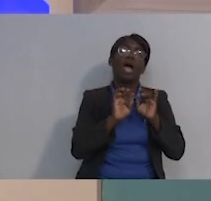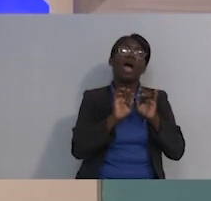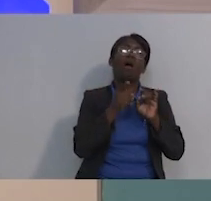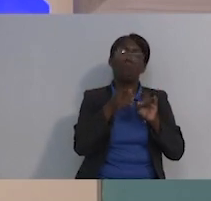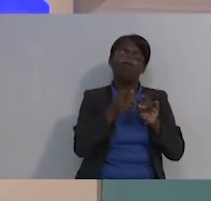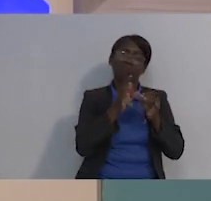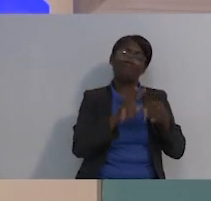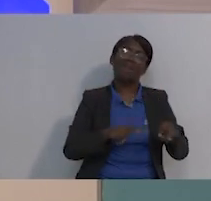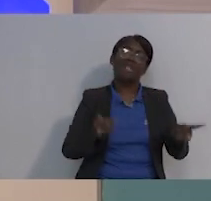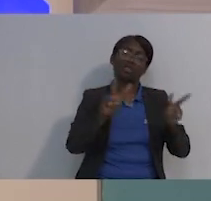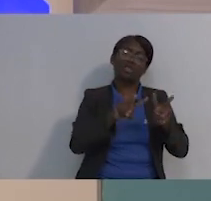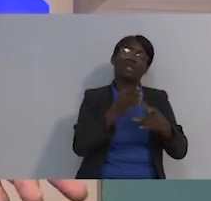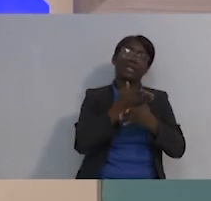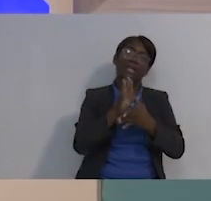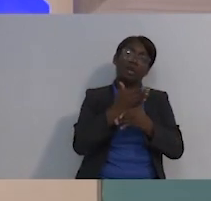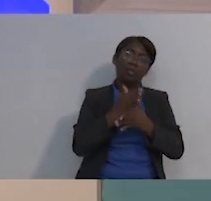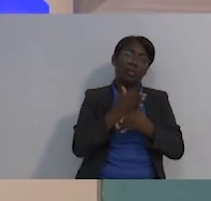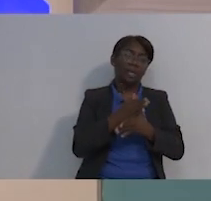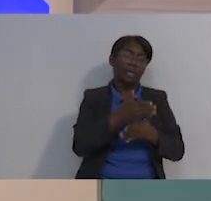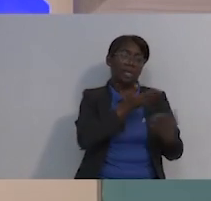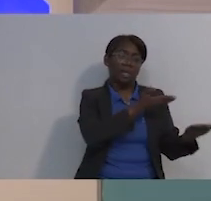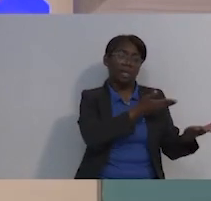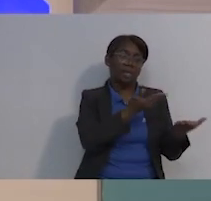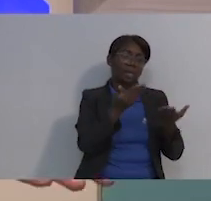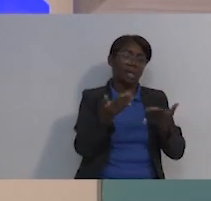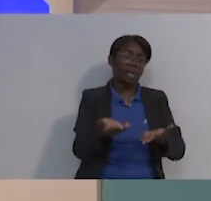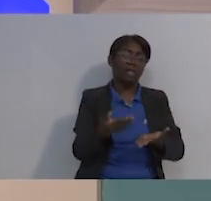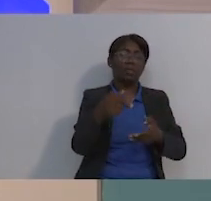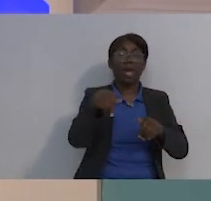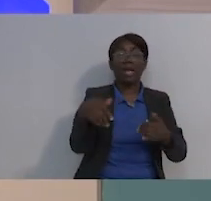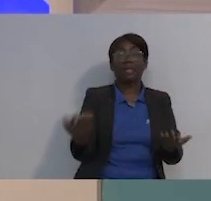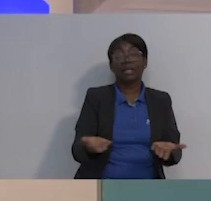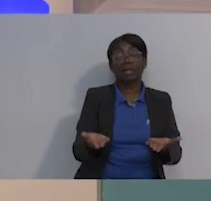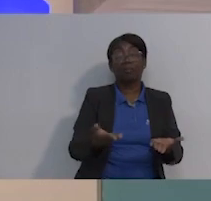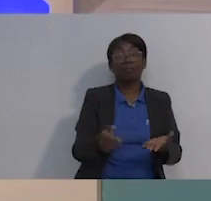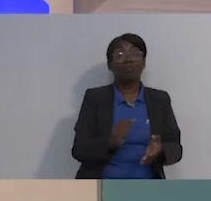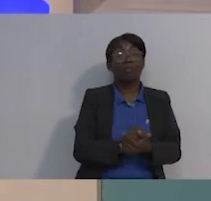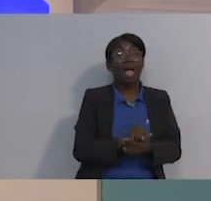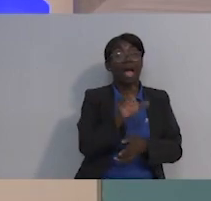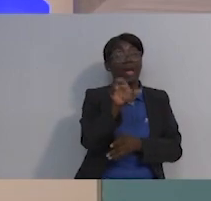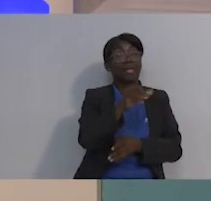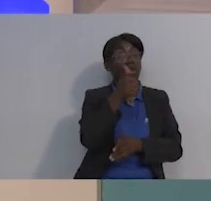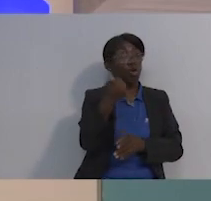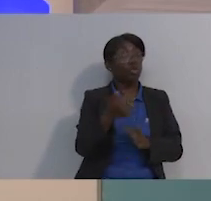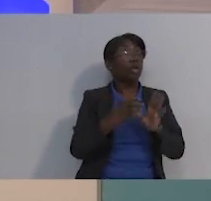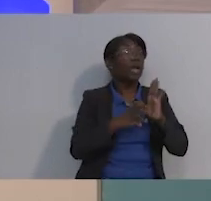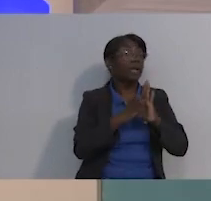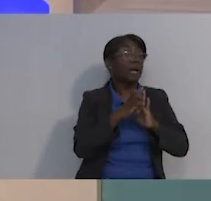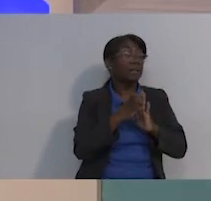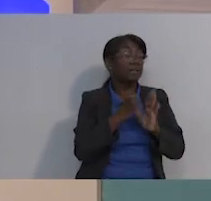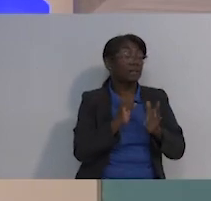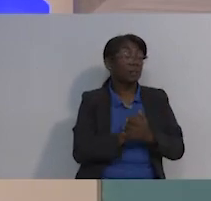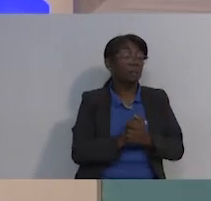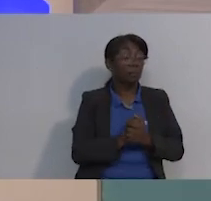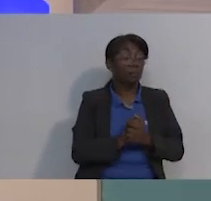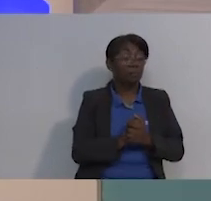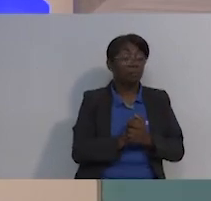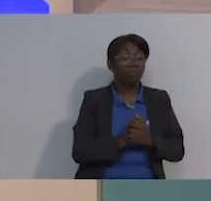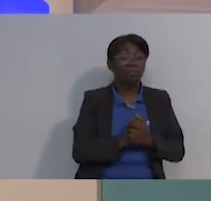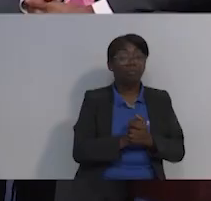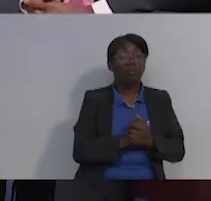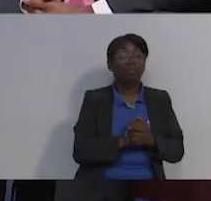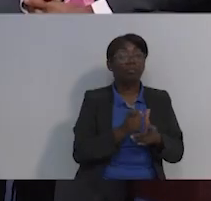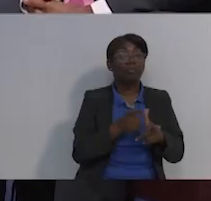también hay otras clases de cáncer, hoy hicimos este, investigando, hay cáncer de mama en los hombres también,